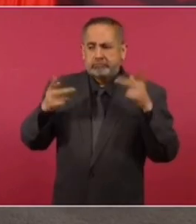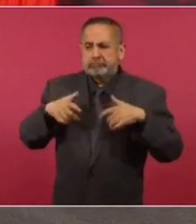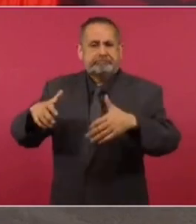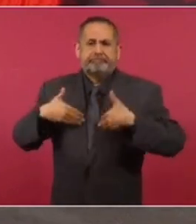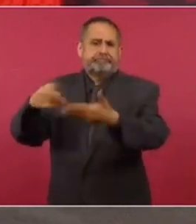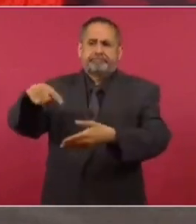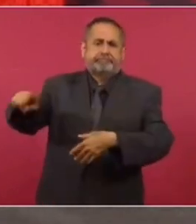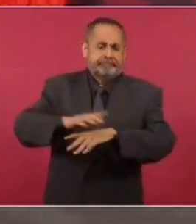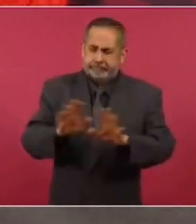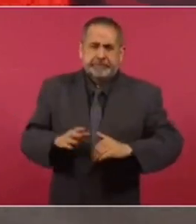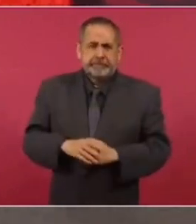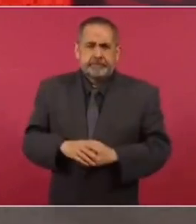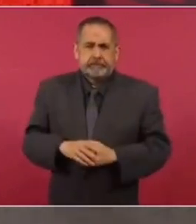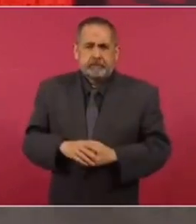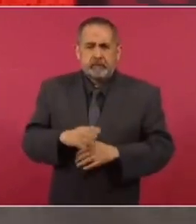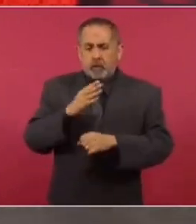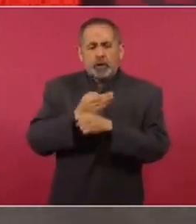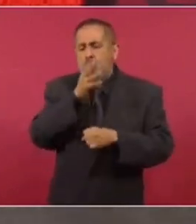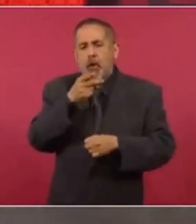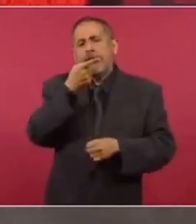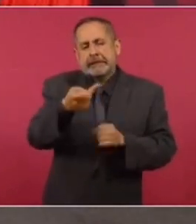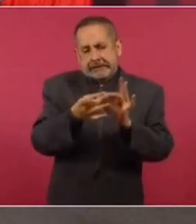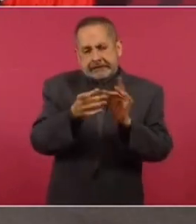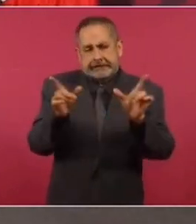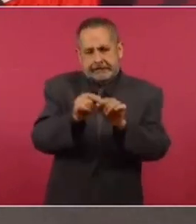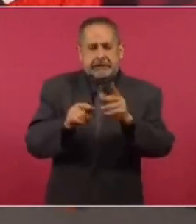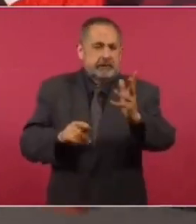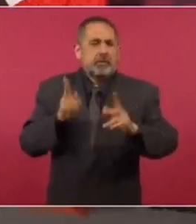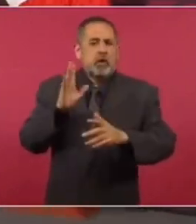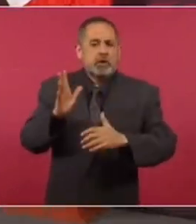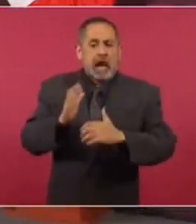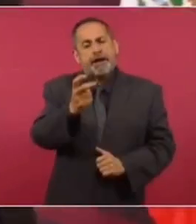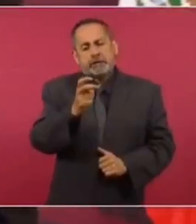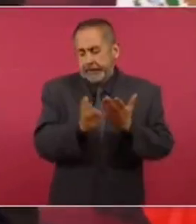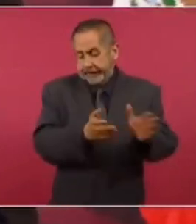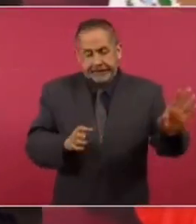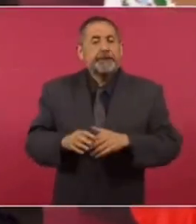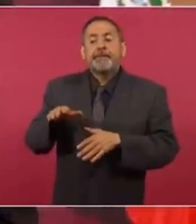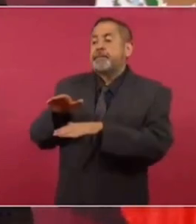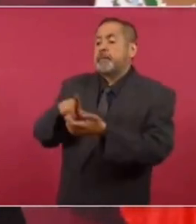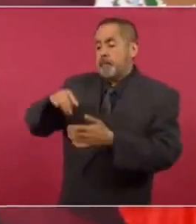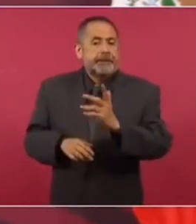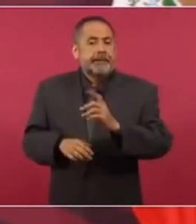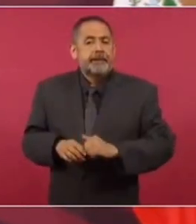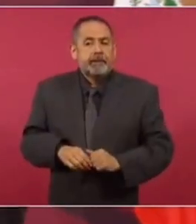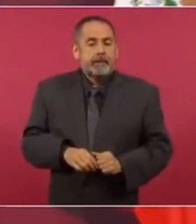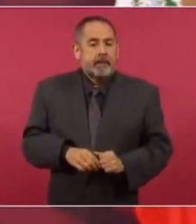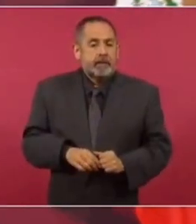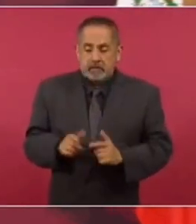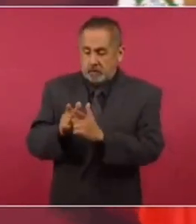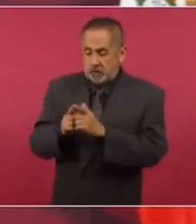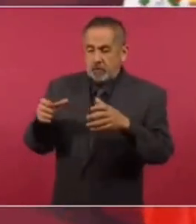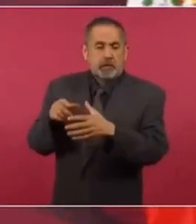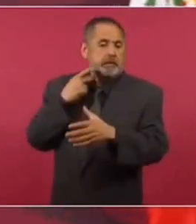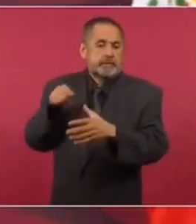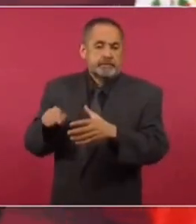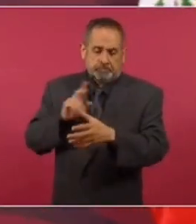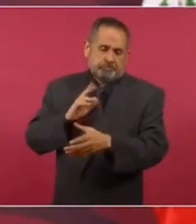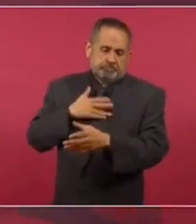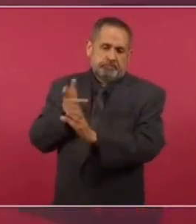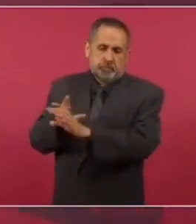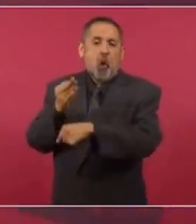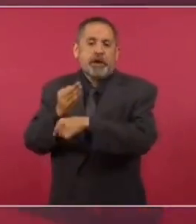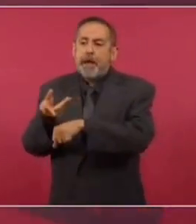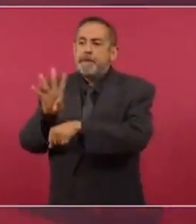definió, no puedo yo hablar de esto, pero está en los estatutos. En el caso del movimiento nuestro, el partido al que yo